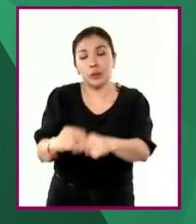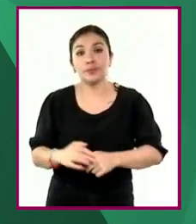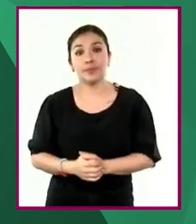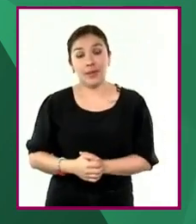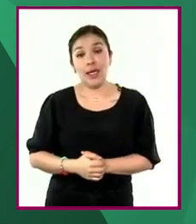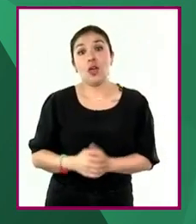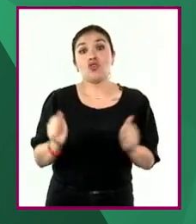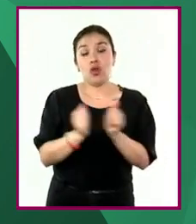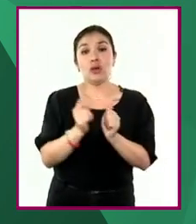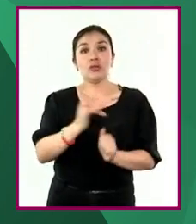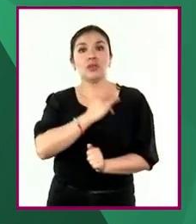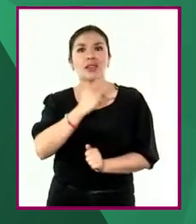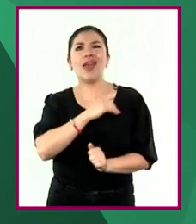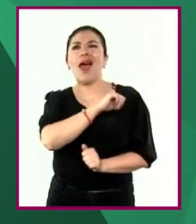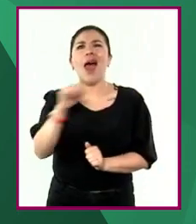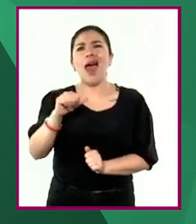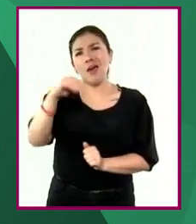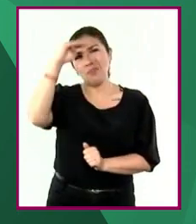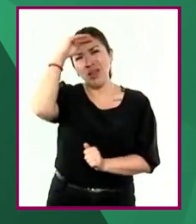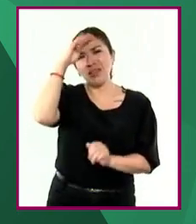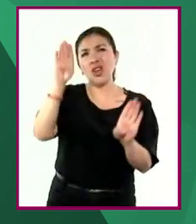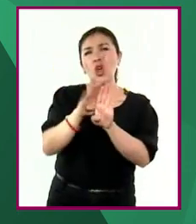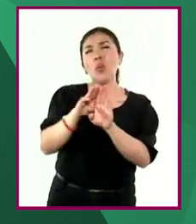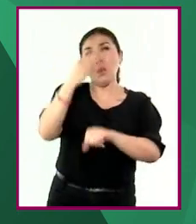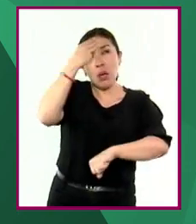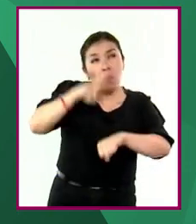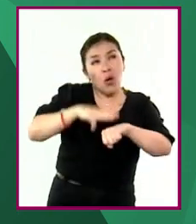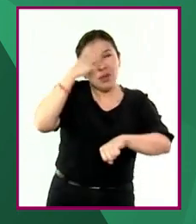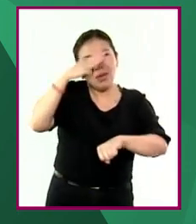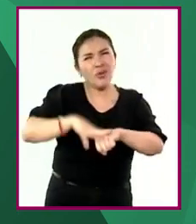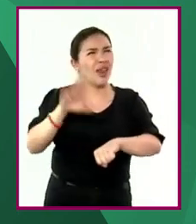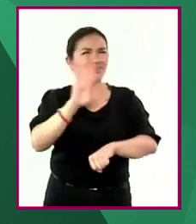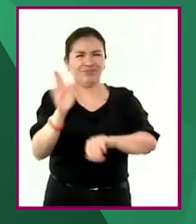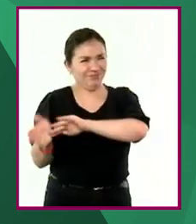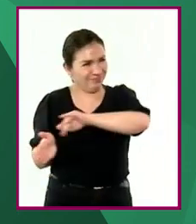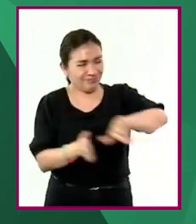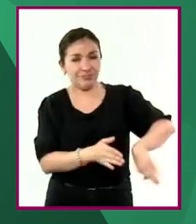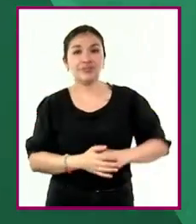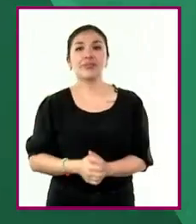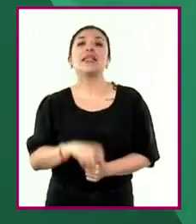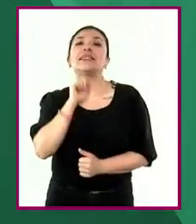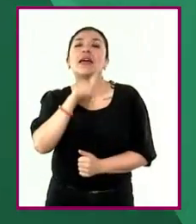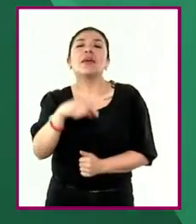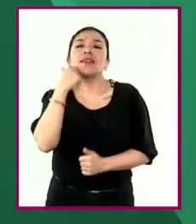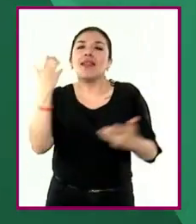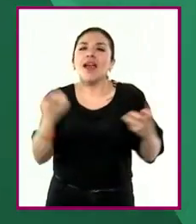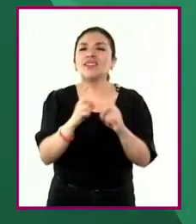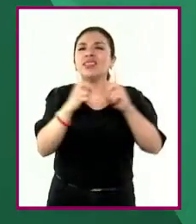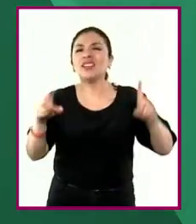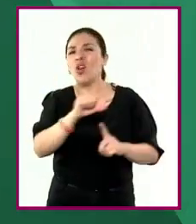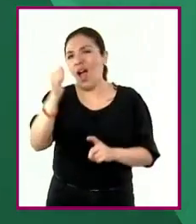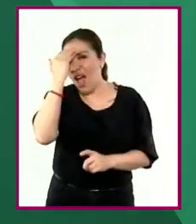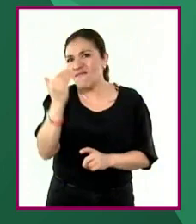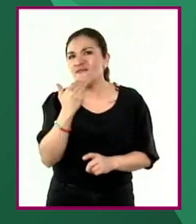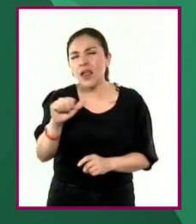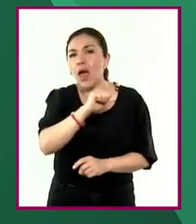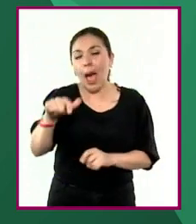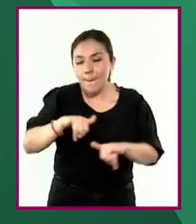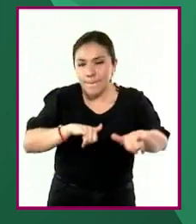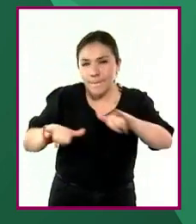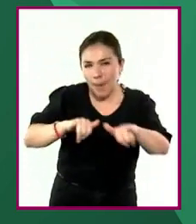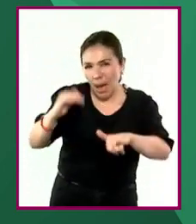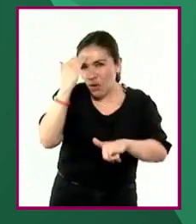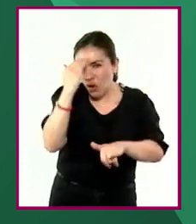tomando distancia de posturas acríticas y memorísticas. También se promueve el desarrollo de las habilidades